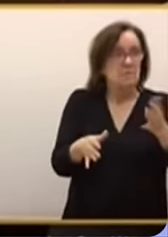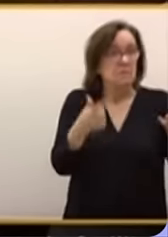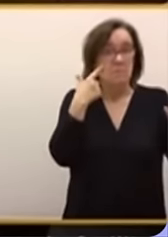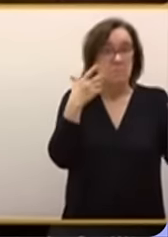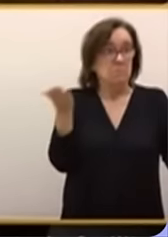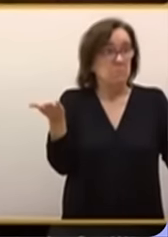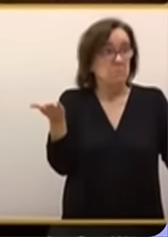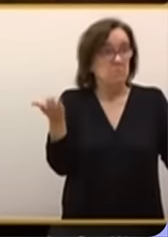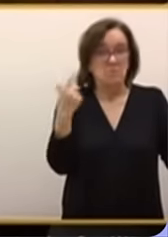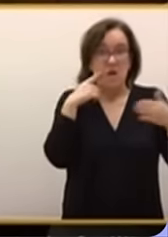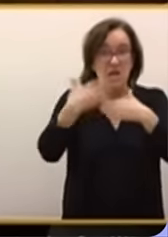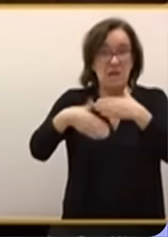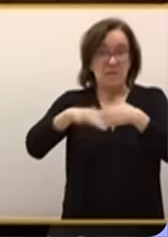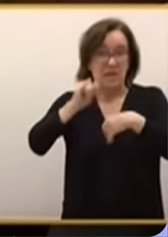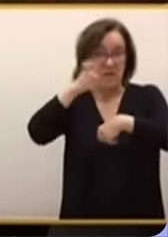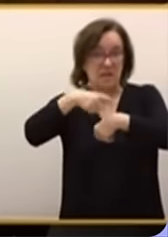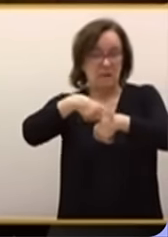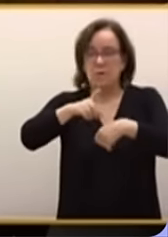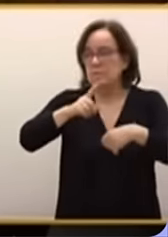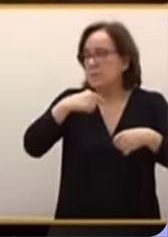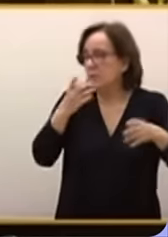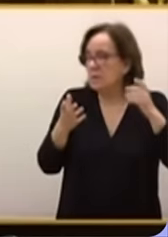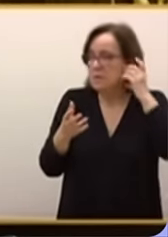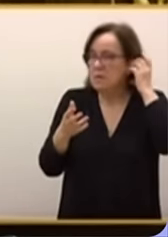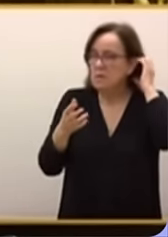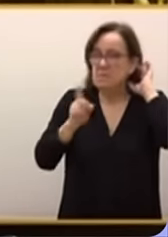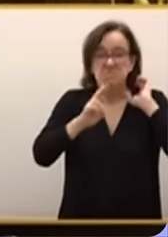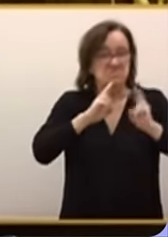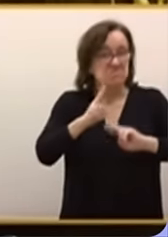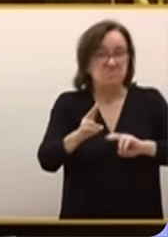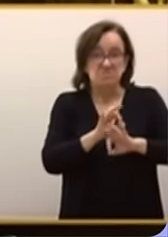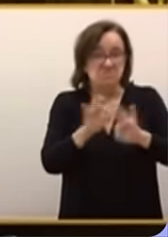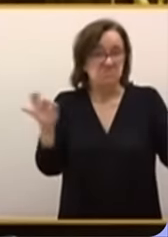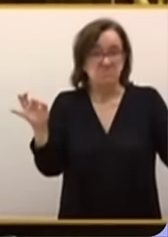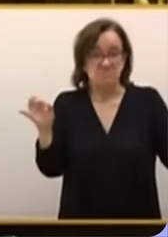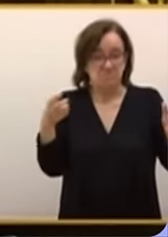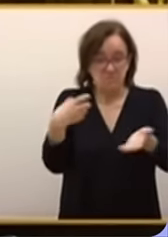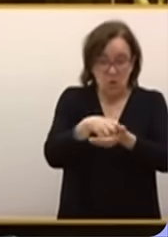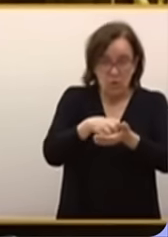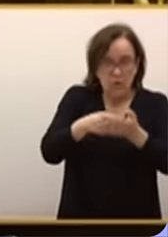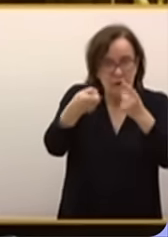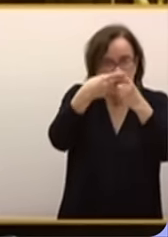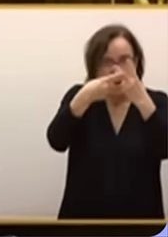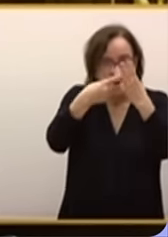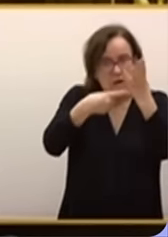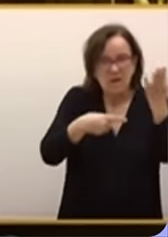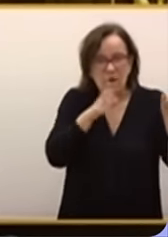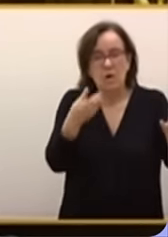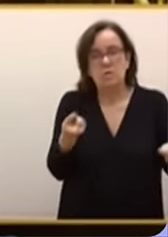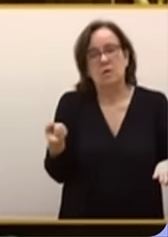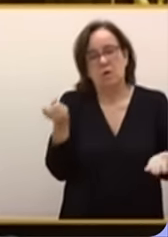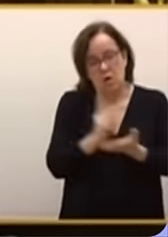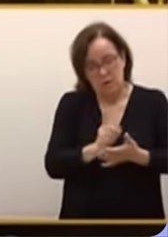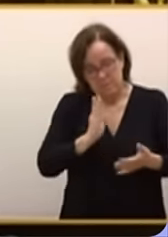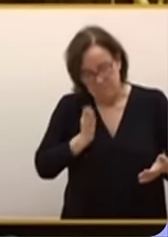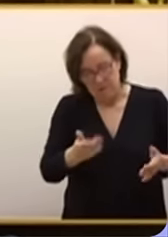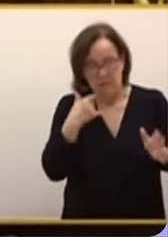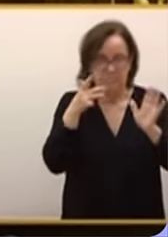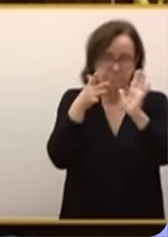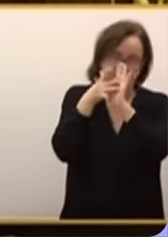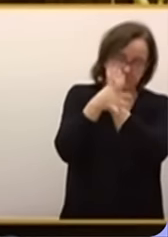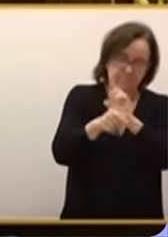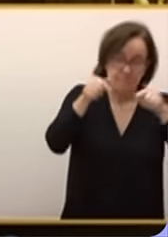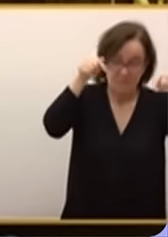Fíjese, no tiene límite de tiempo. Ha preferido no responder a las dudas planteadas. Se lo he vuelto a pedir expresamente.